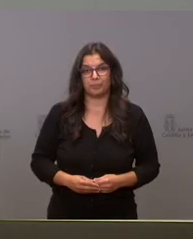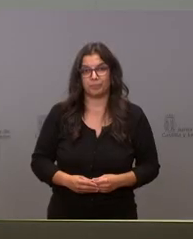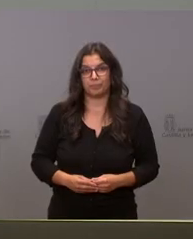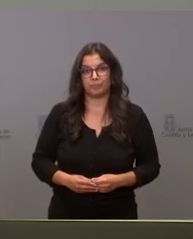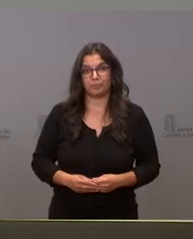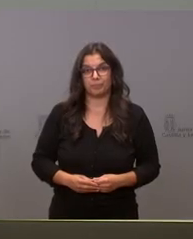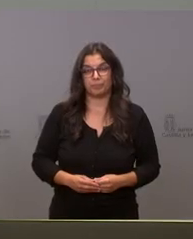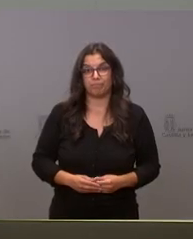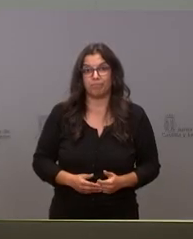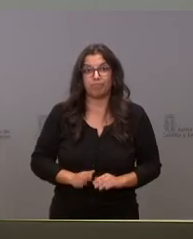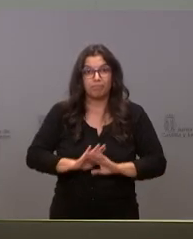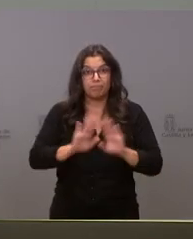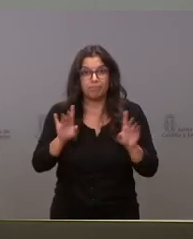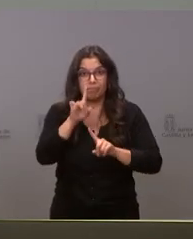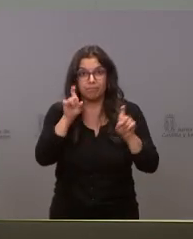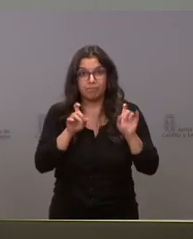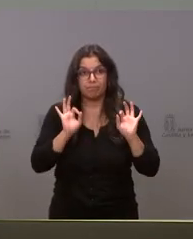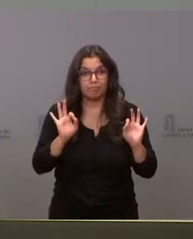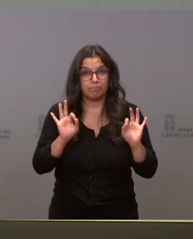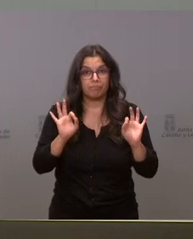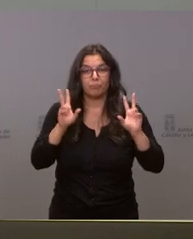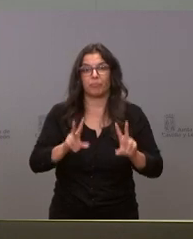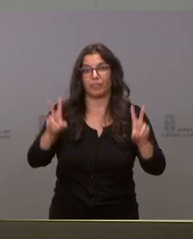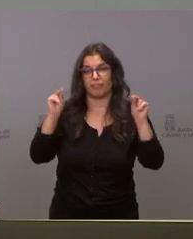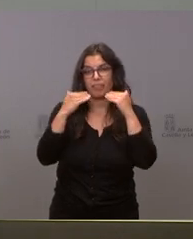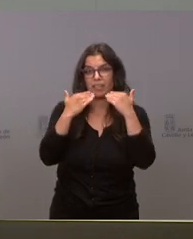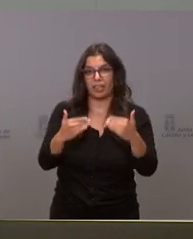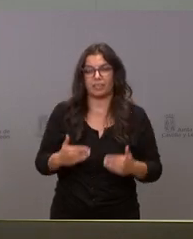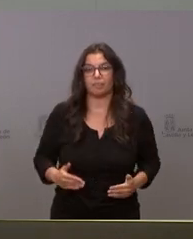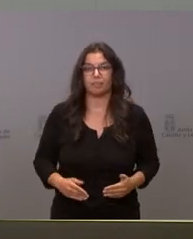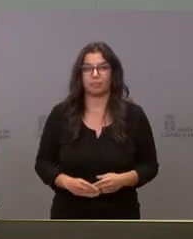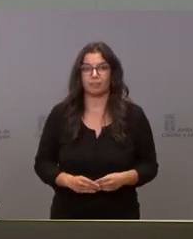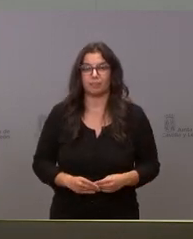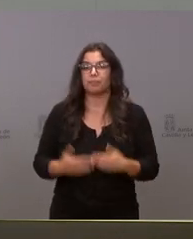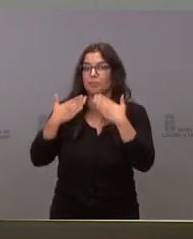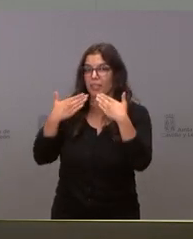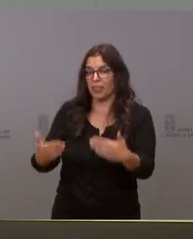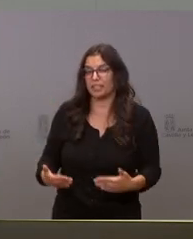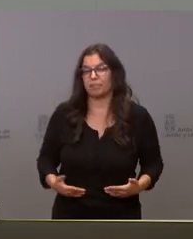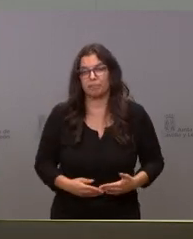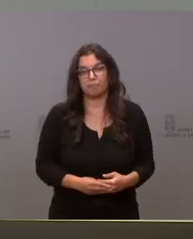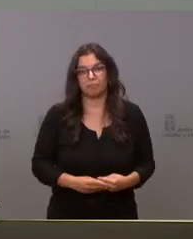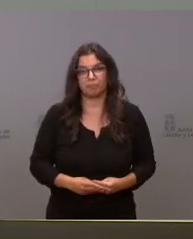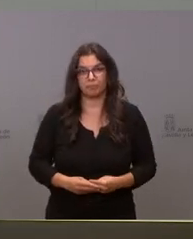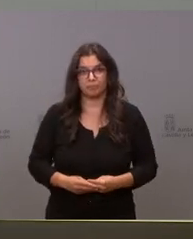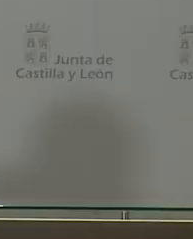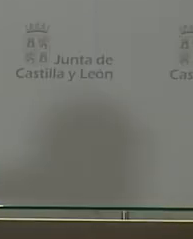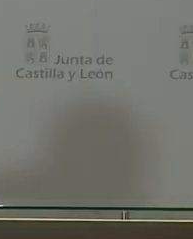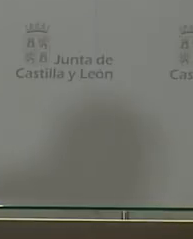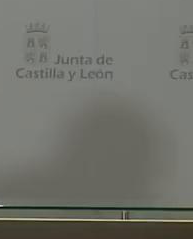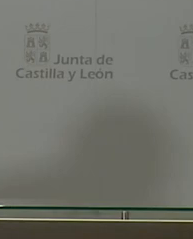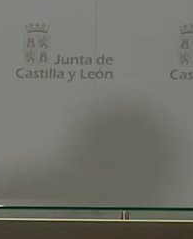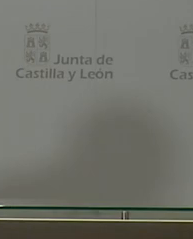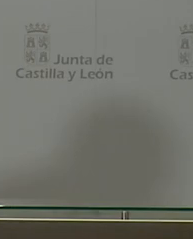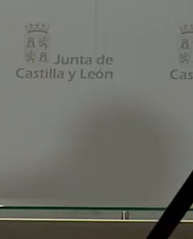pues si no hay ninguna pregunta más hemos llegado al final gracias muchísimas gracias gracias gracias